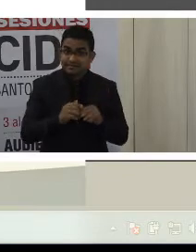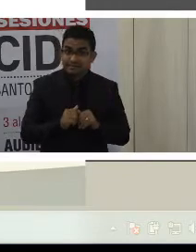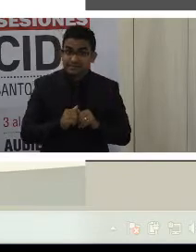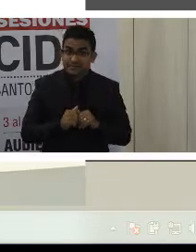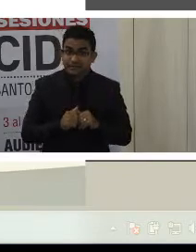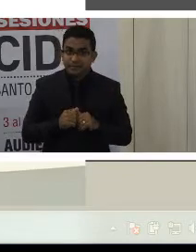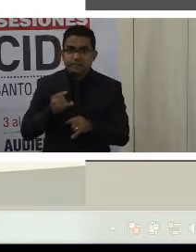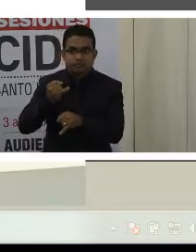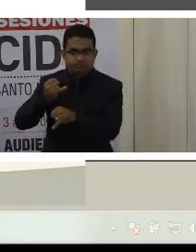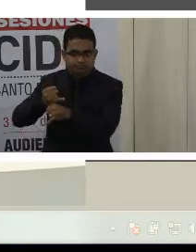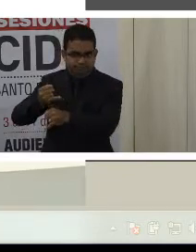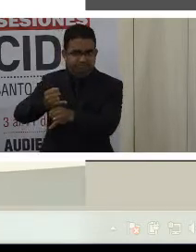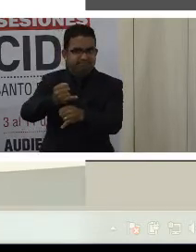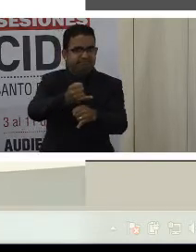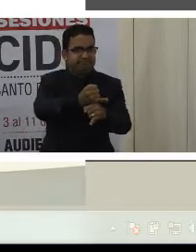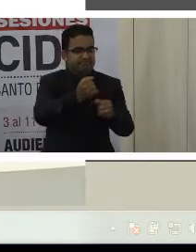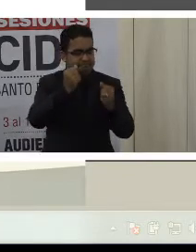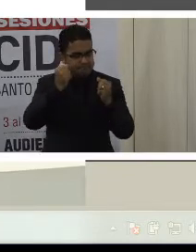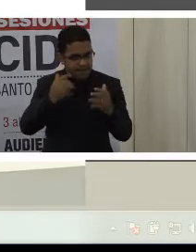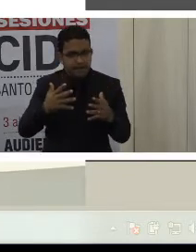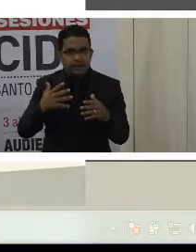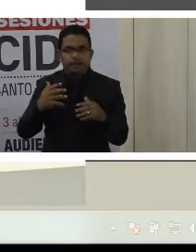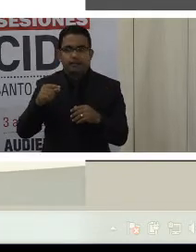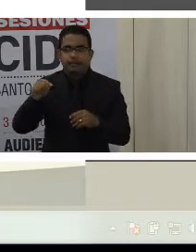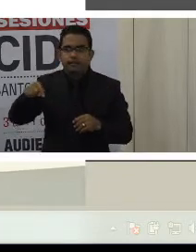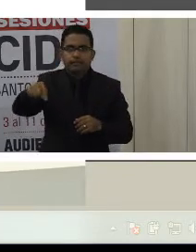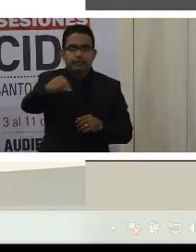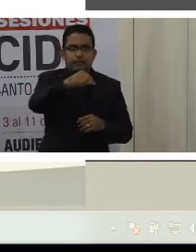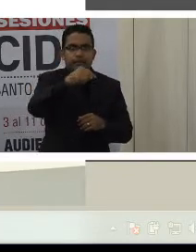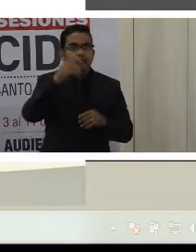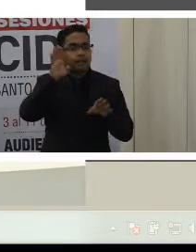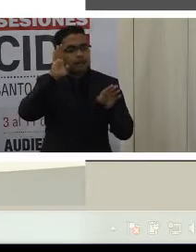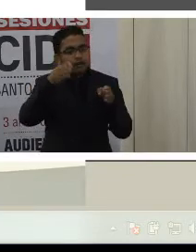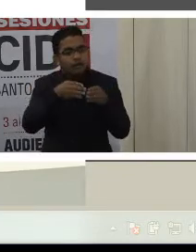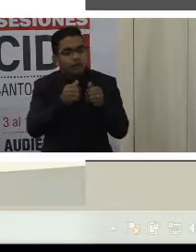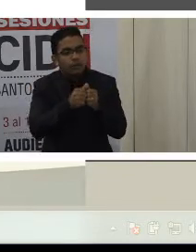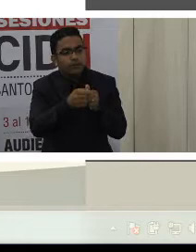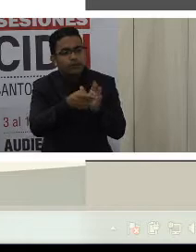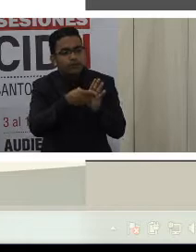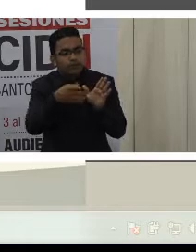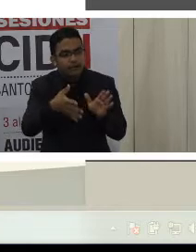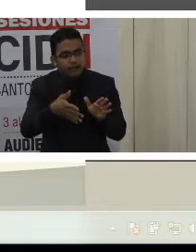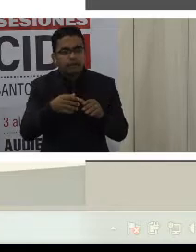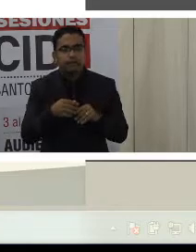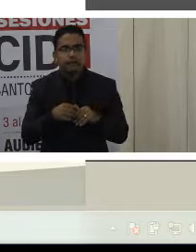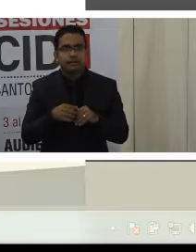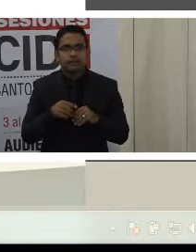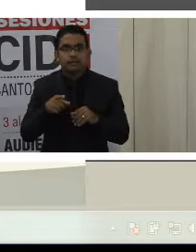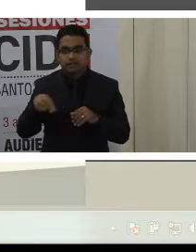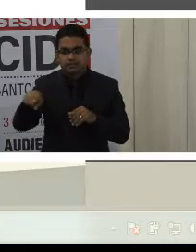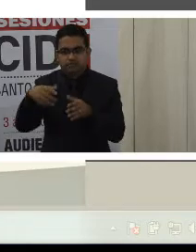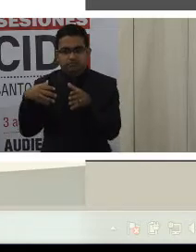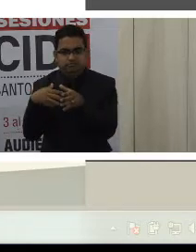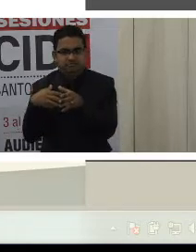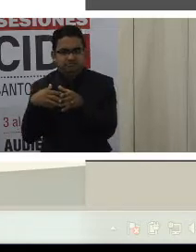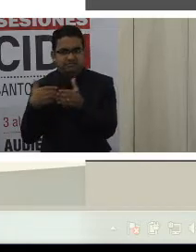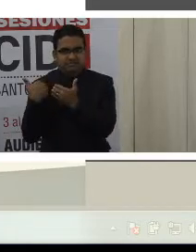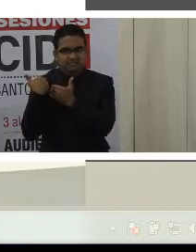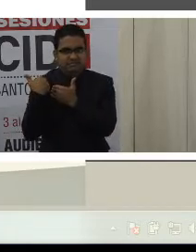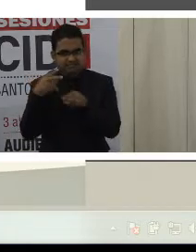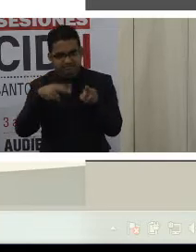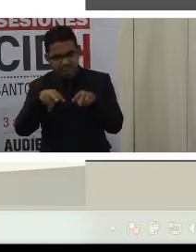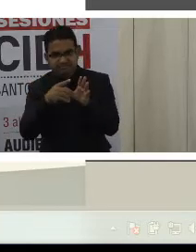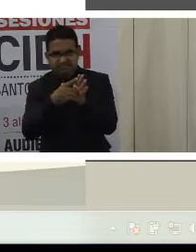grandes instituciones. El Consejo Nacional para las Personas con Discapacidad, que tiene la misión de llevar a la práctica